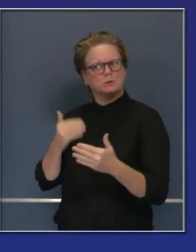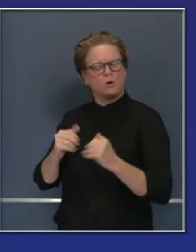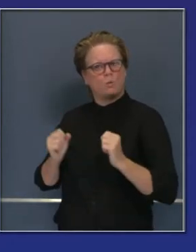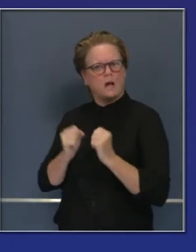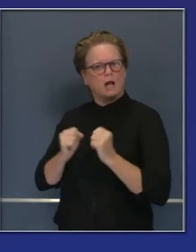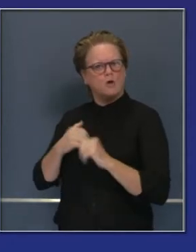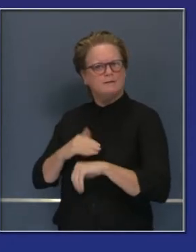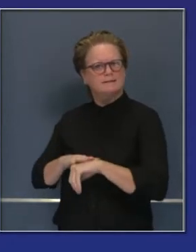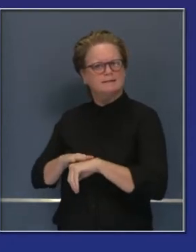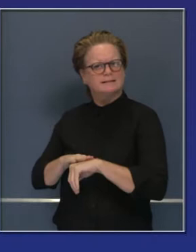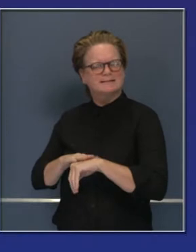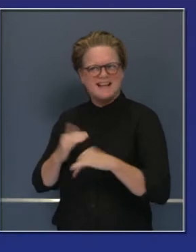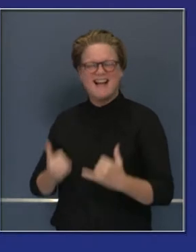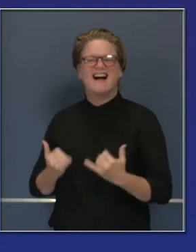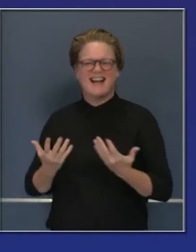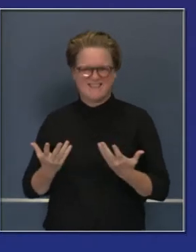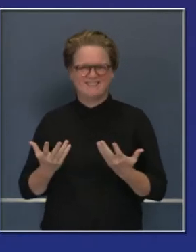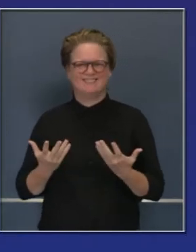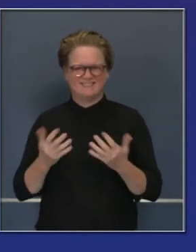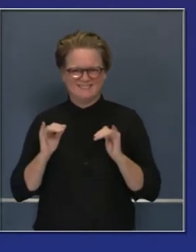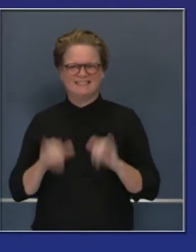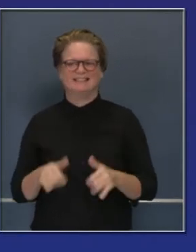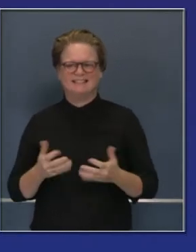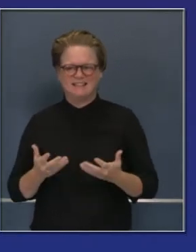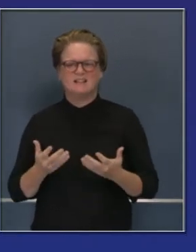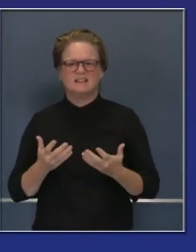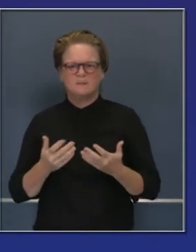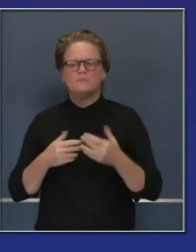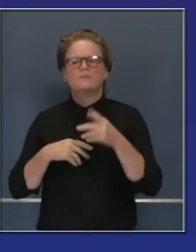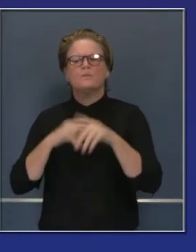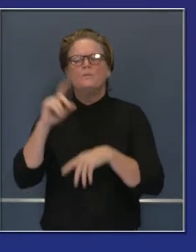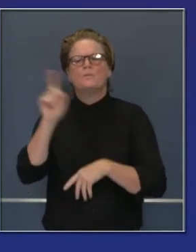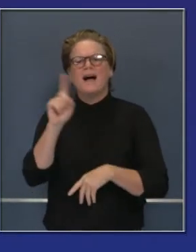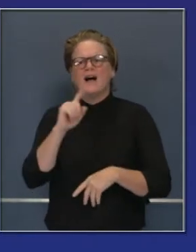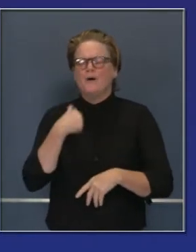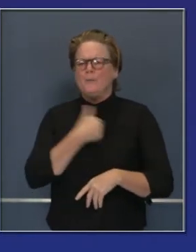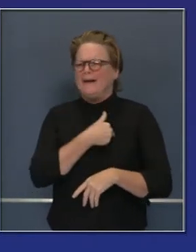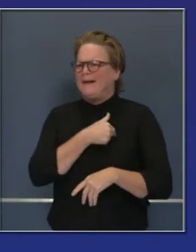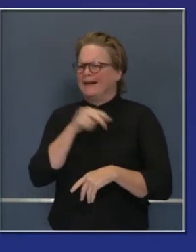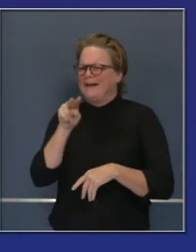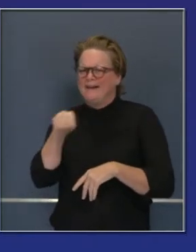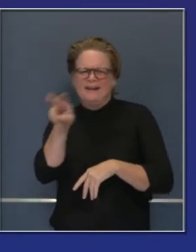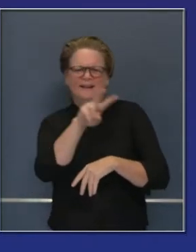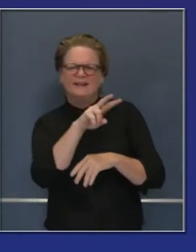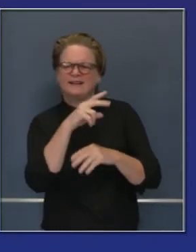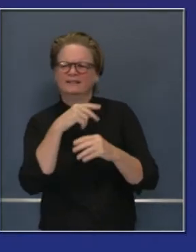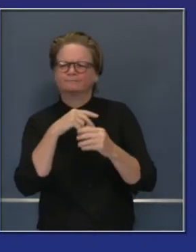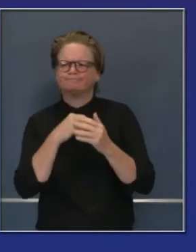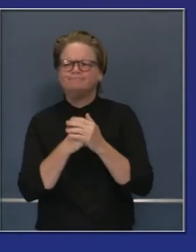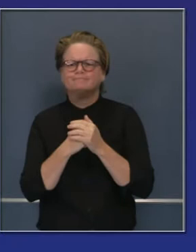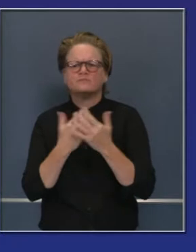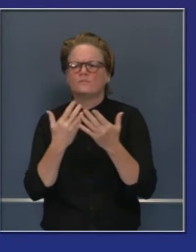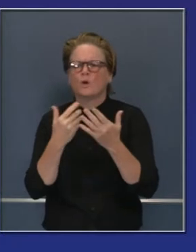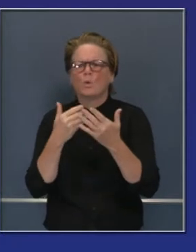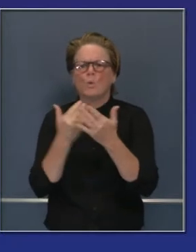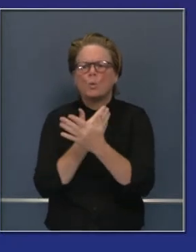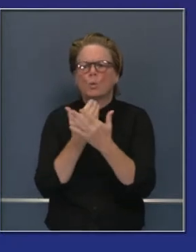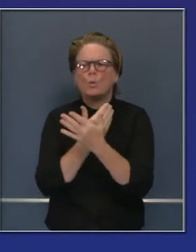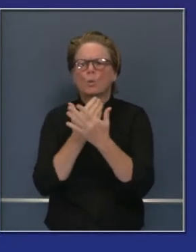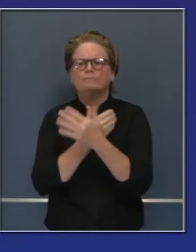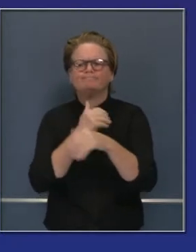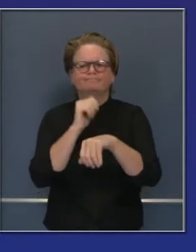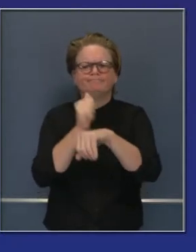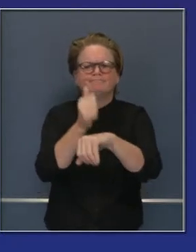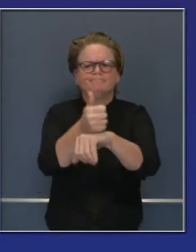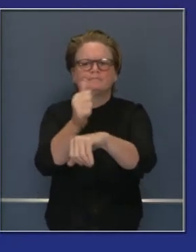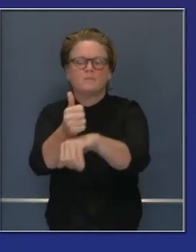Recordarán ustedes que un número de instalaciones de investigaciones para